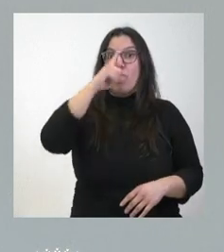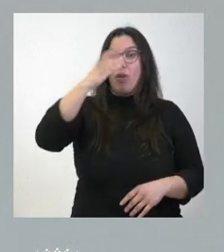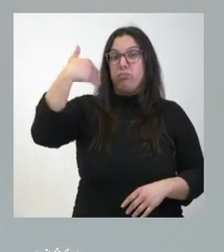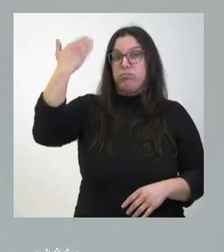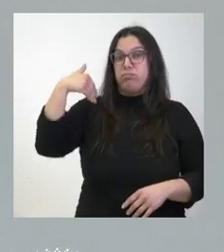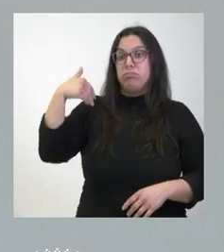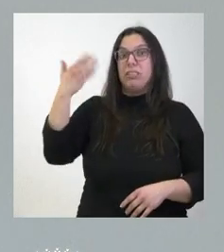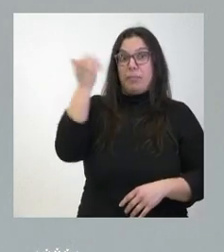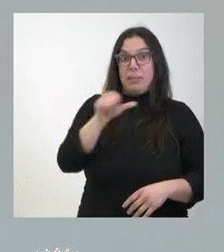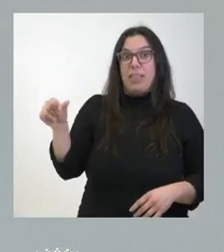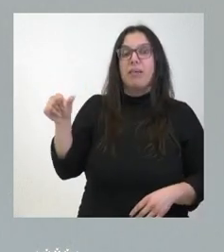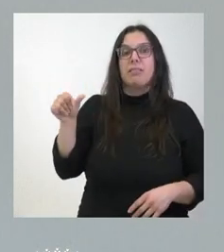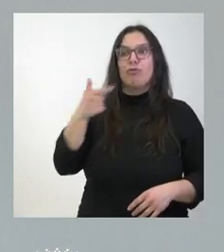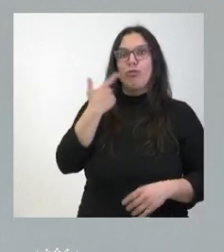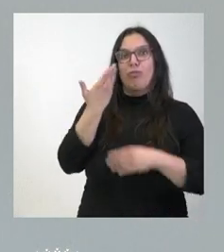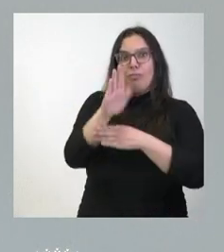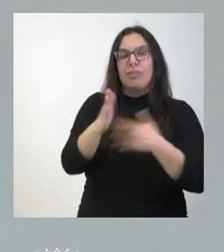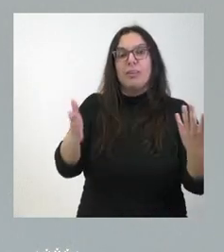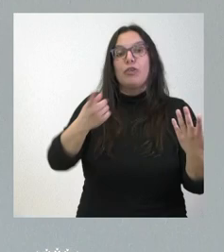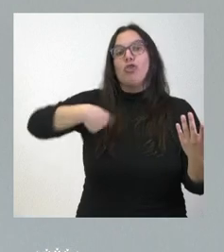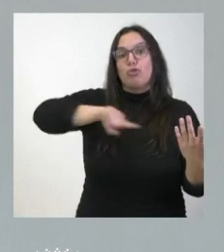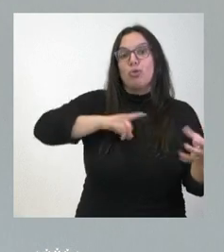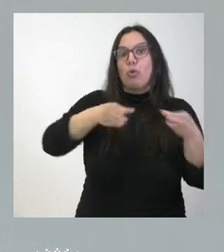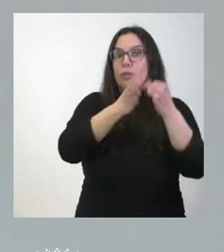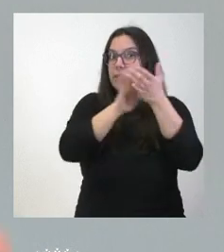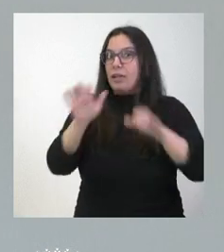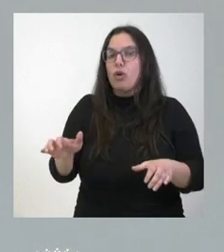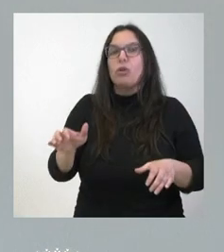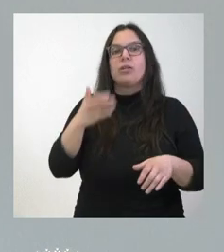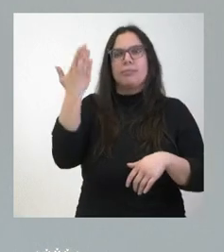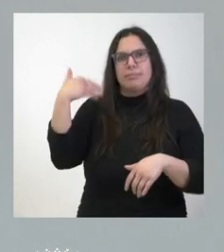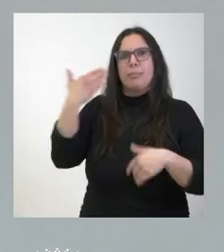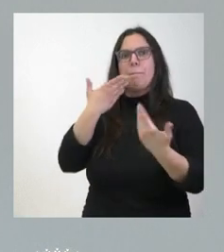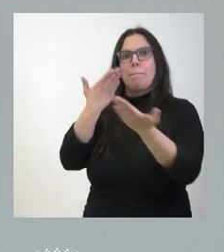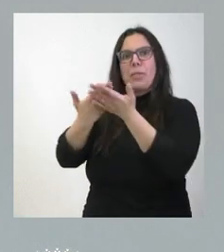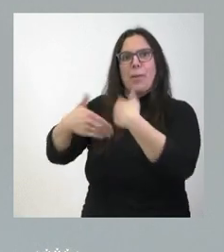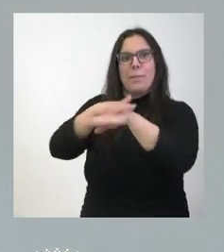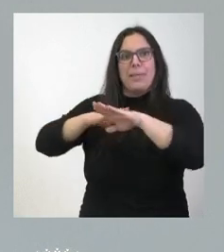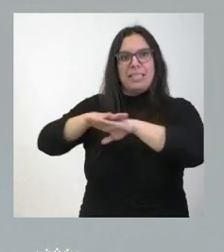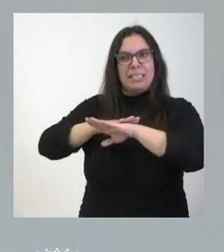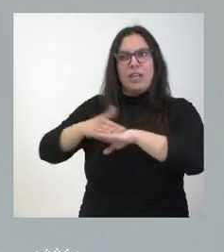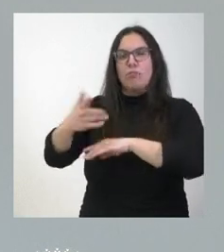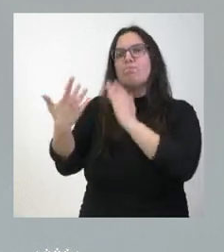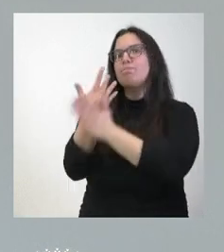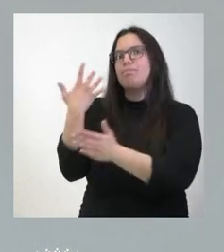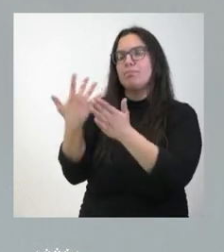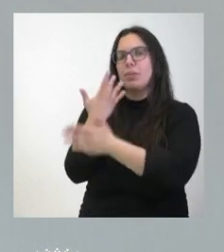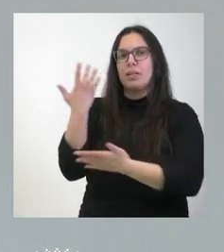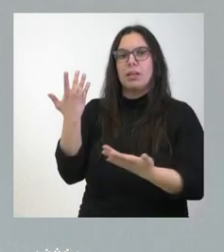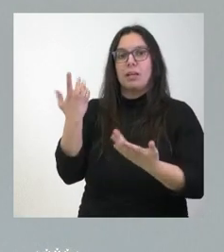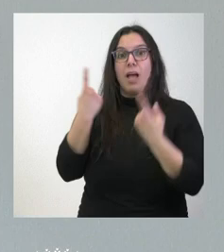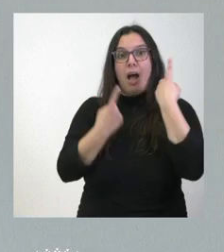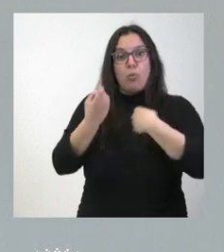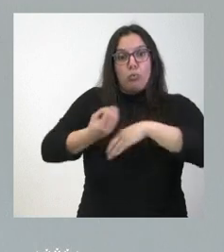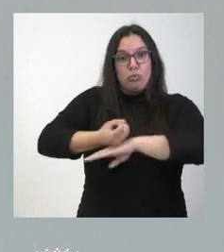aquí la semana pasada, que es que por parte de la Junta de Castilla y León se pidió al Ministerio que nos diera explicaciones de si alguno de los trenes